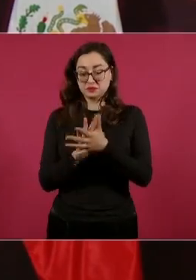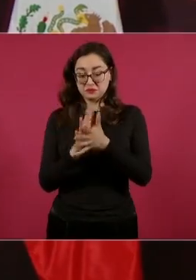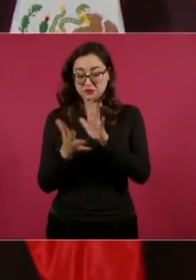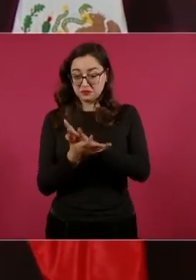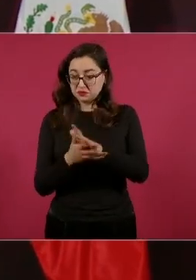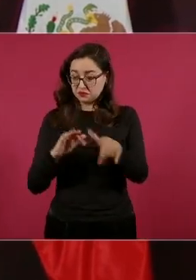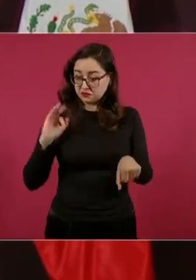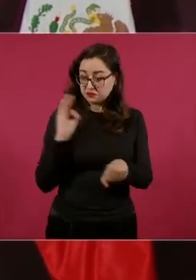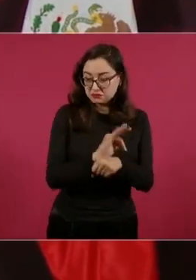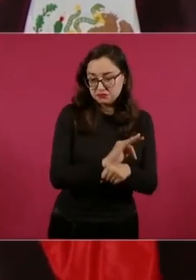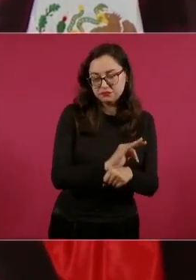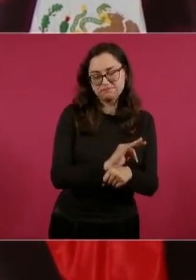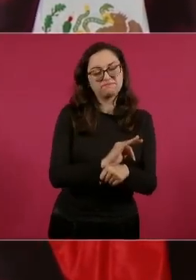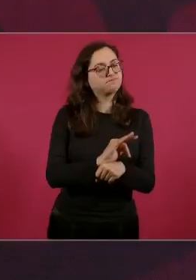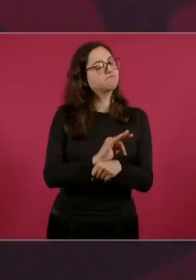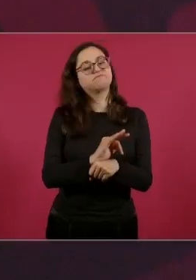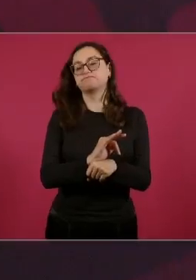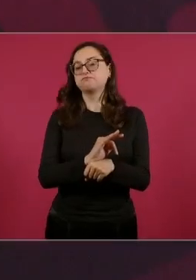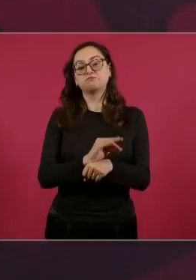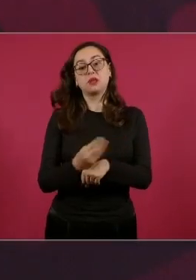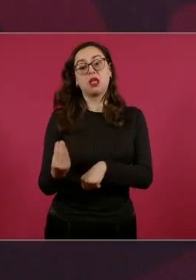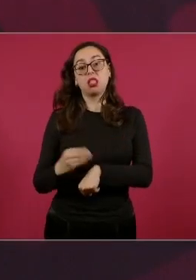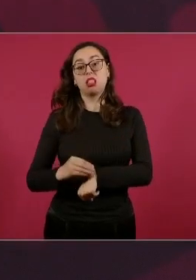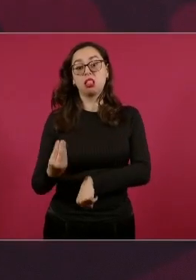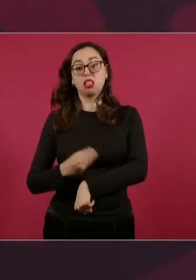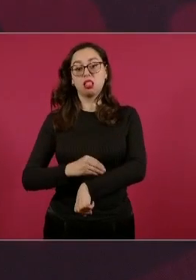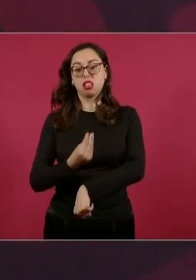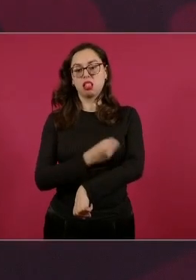como excusa